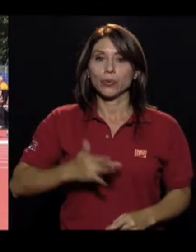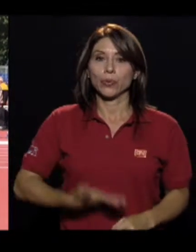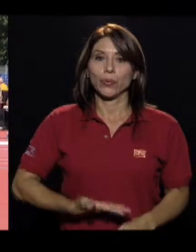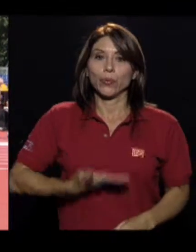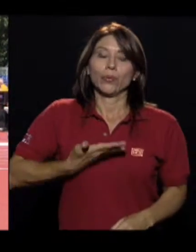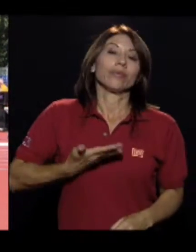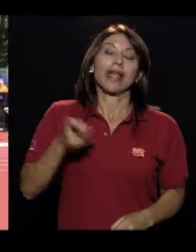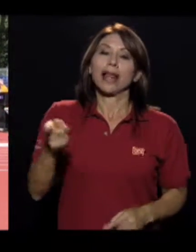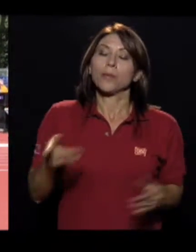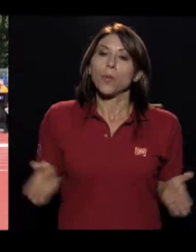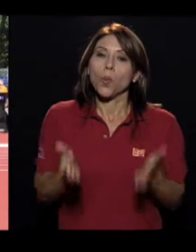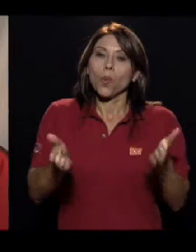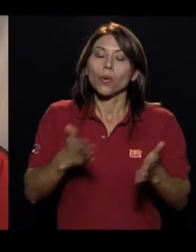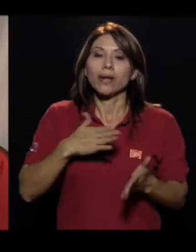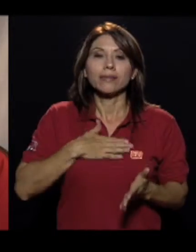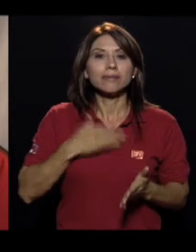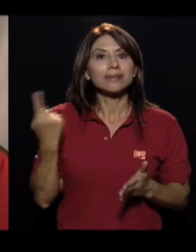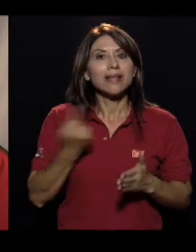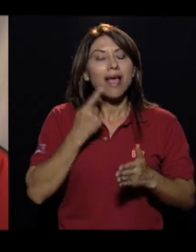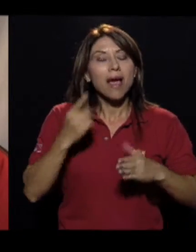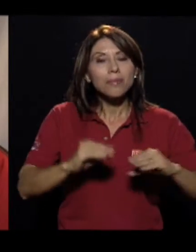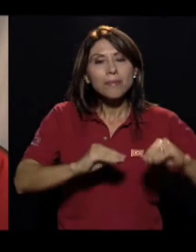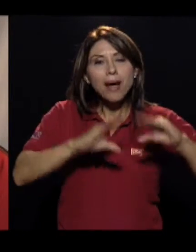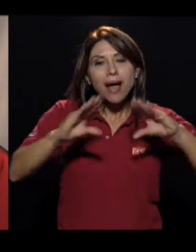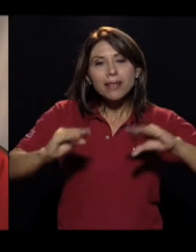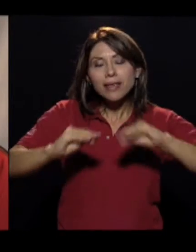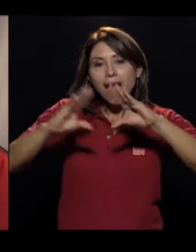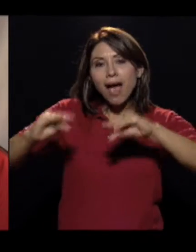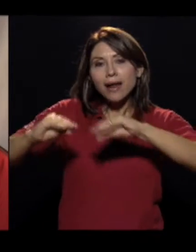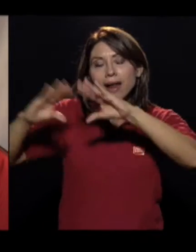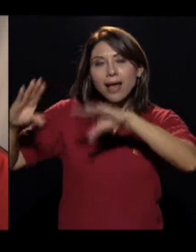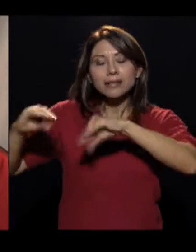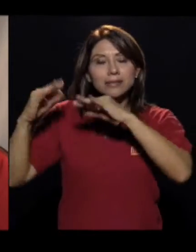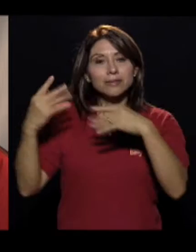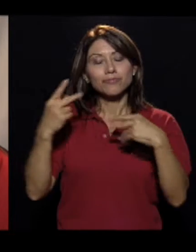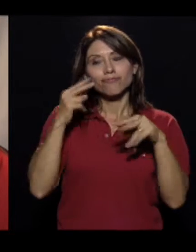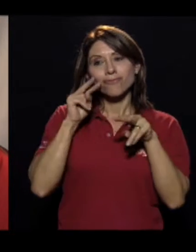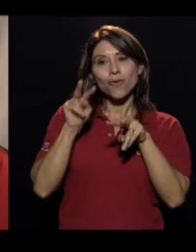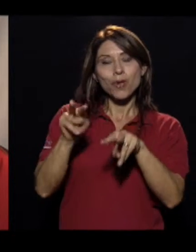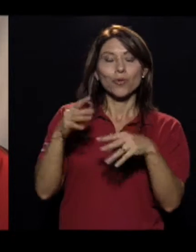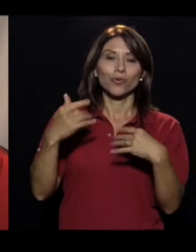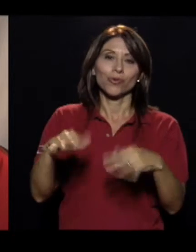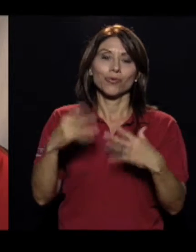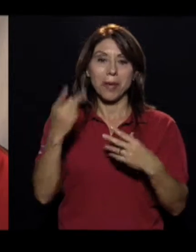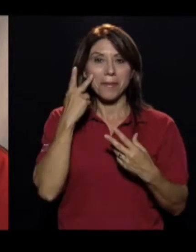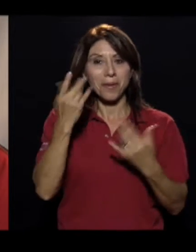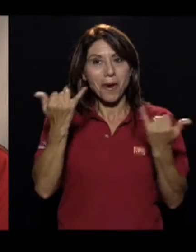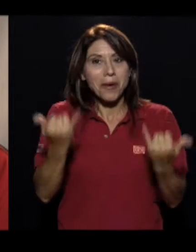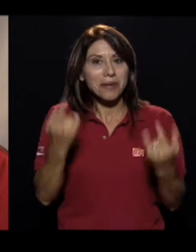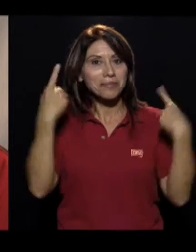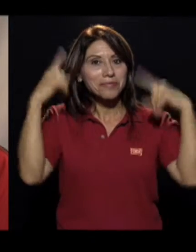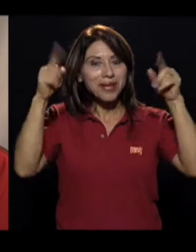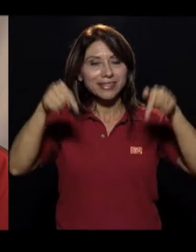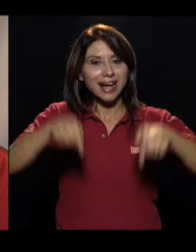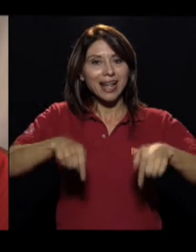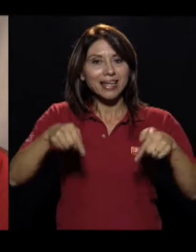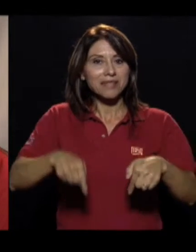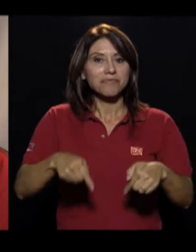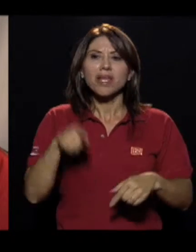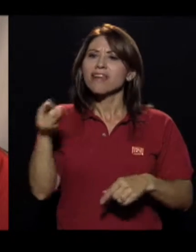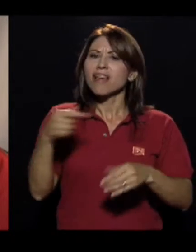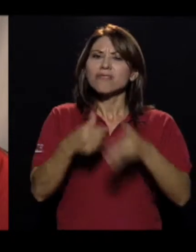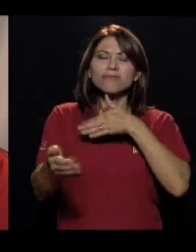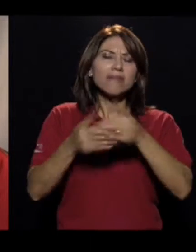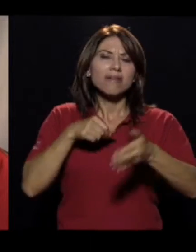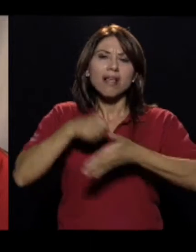Para mí es un orgullo, él es mi inspiración todas las mañanas y qué más que verlo que estar aquí,